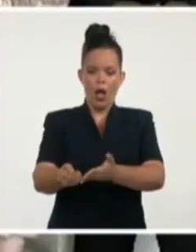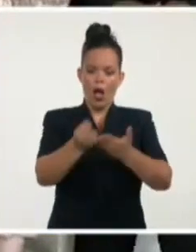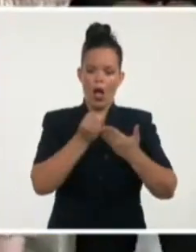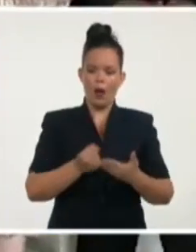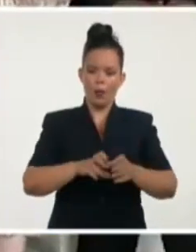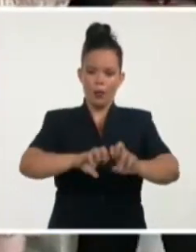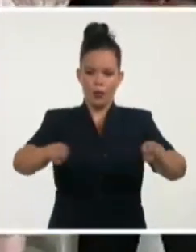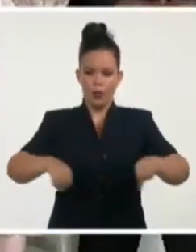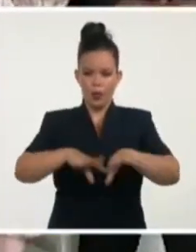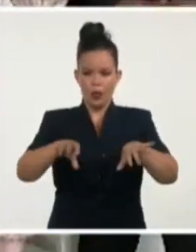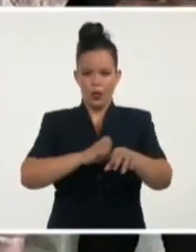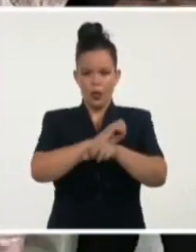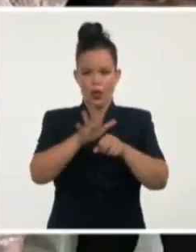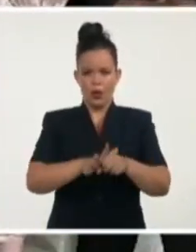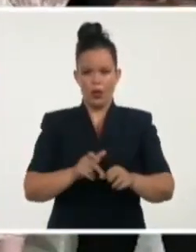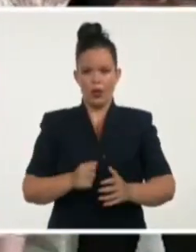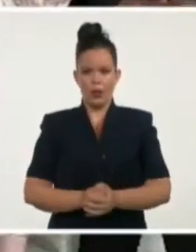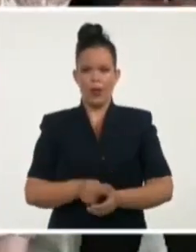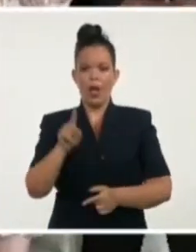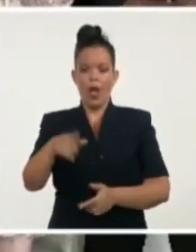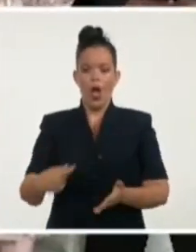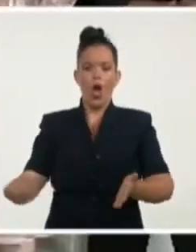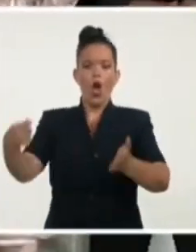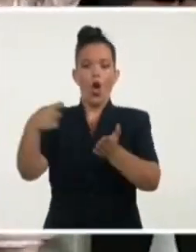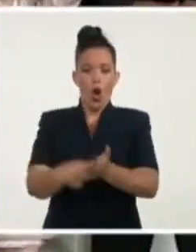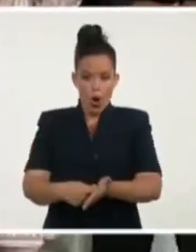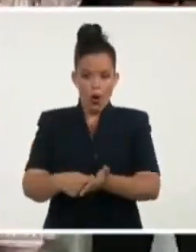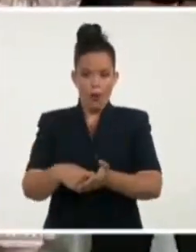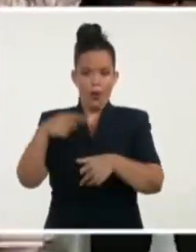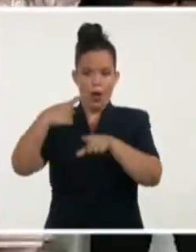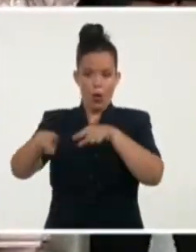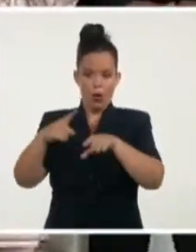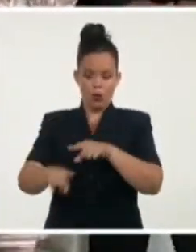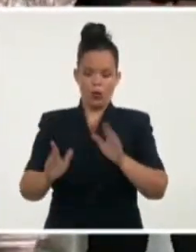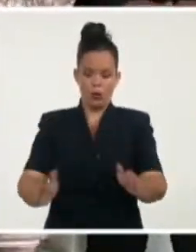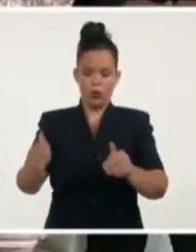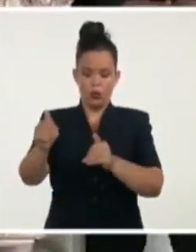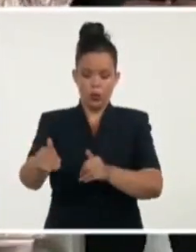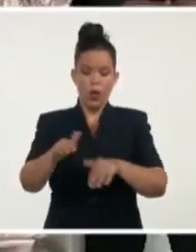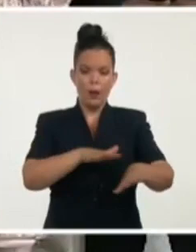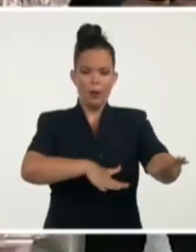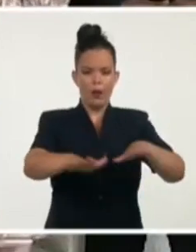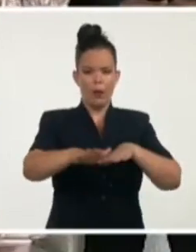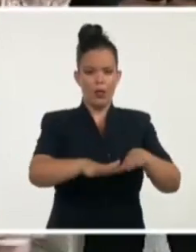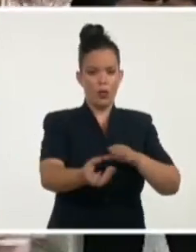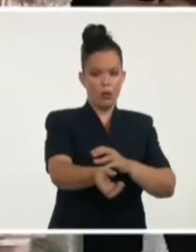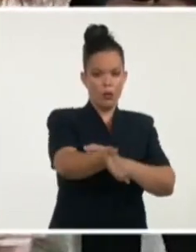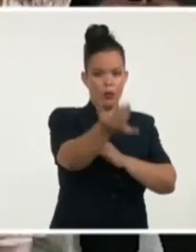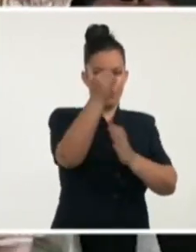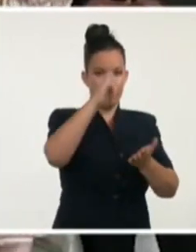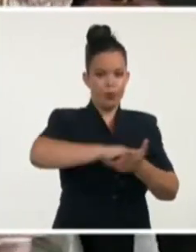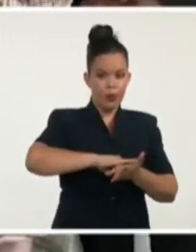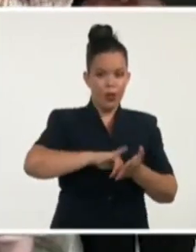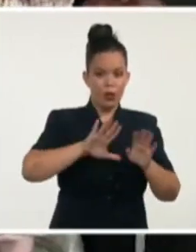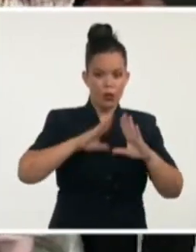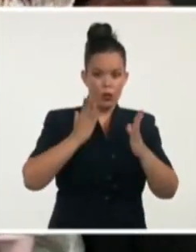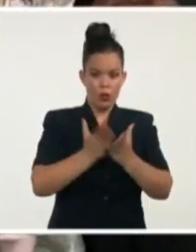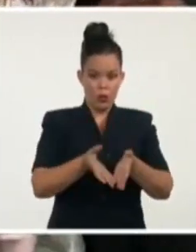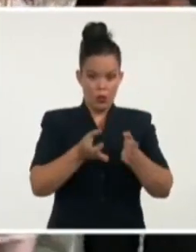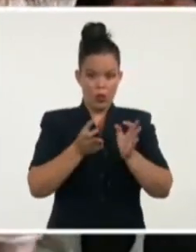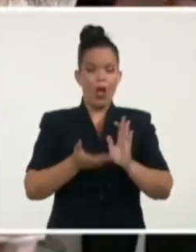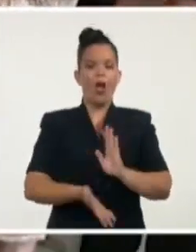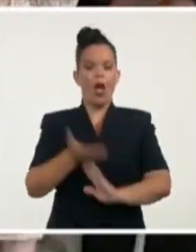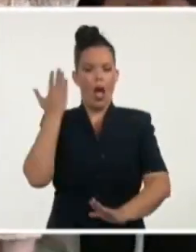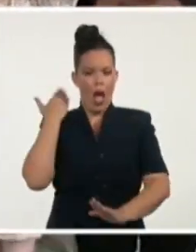COVID-19. La compra y envío fueron organizados por Grover Health Partner, una organización humanitaria que ha enviado medicamentos y